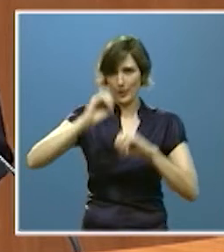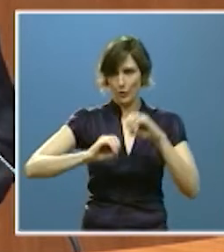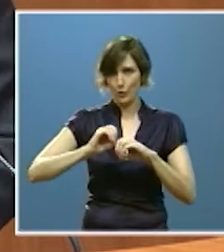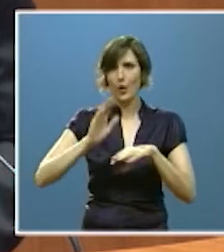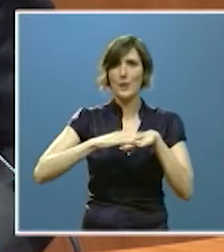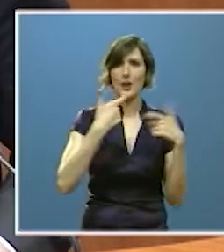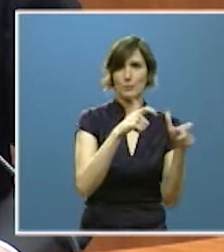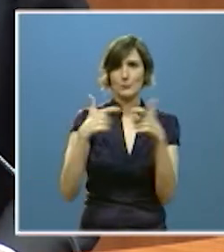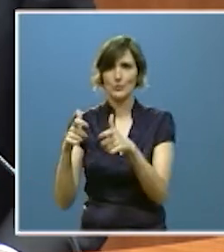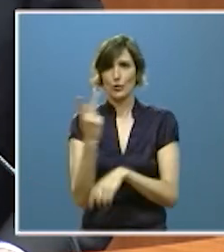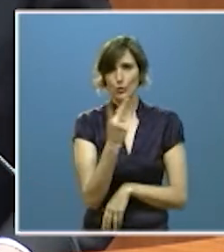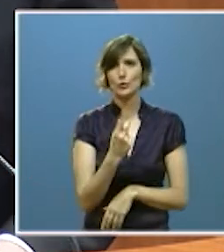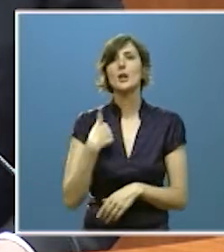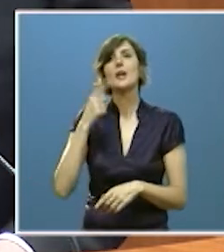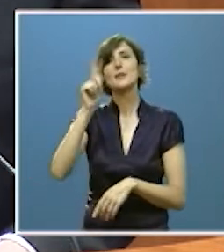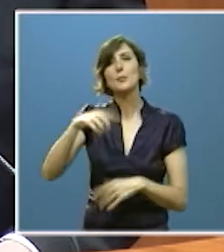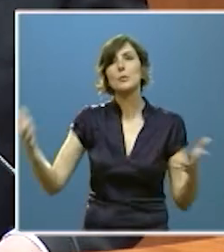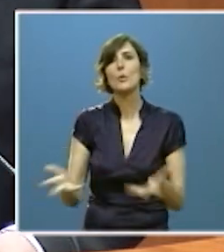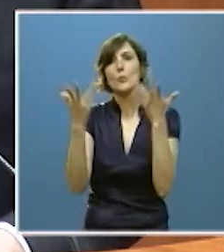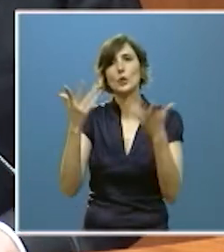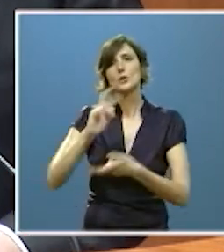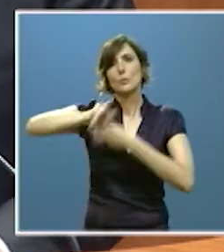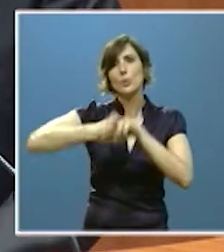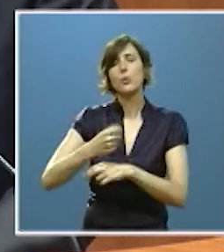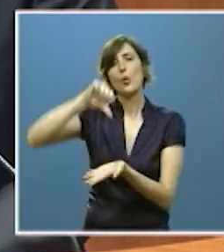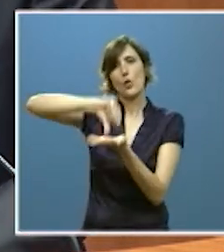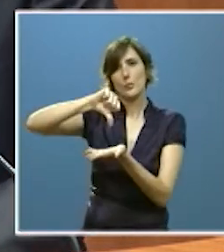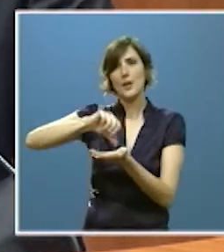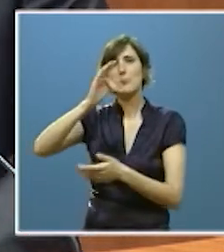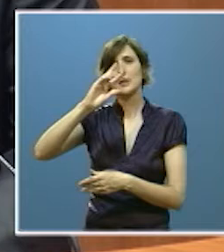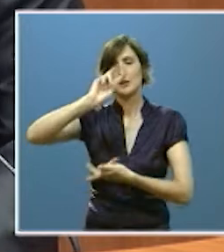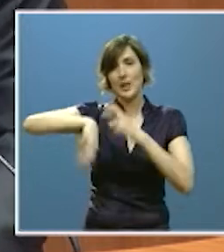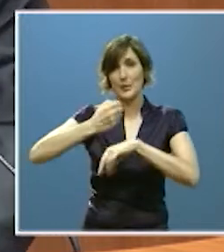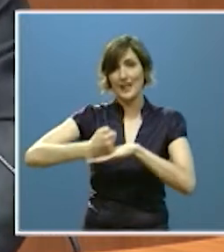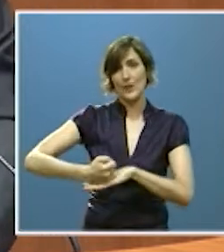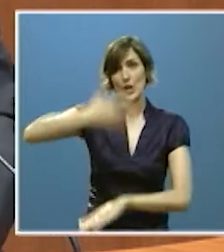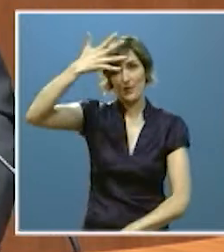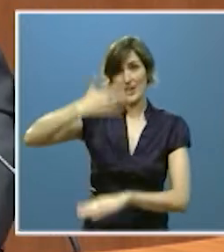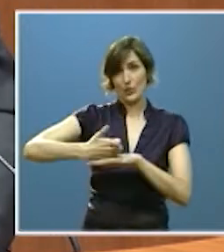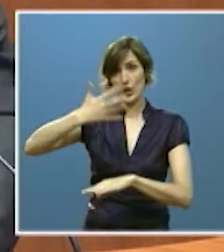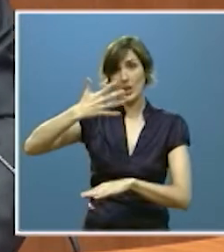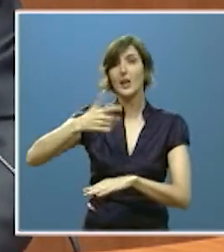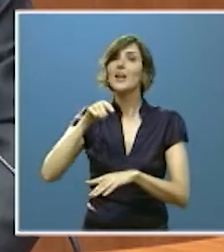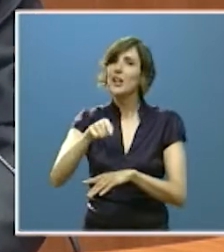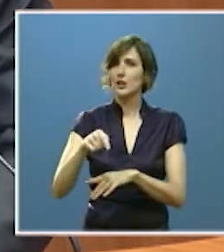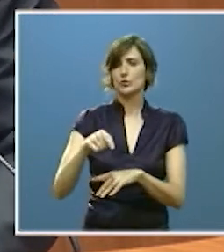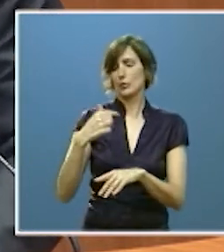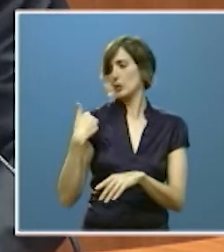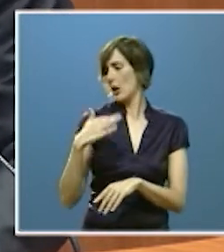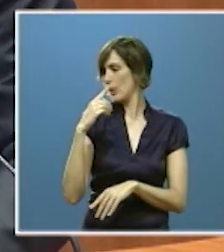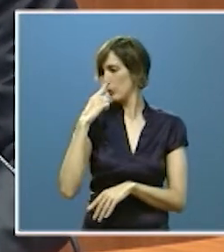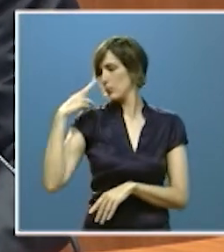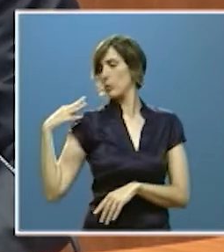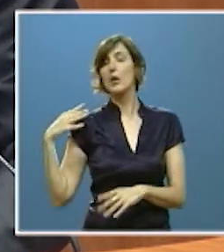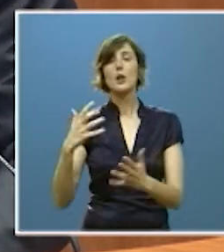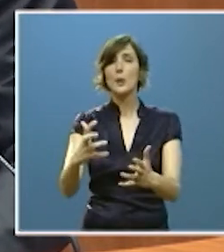el impulso a la regeneración urbana y a la rehabilitación edificatoria que está permitiendo estos años beneficiar